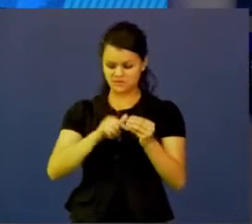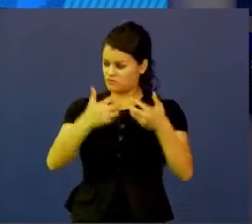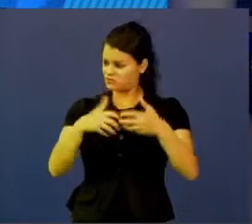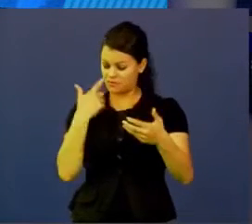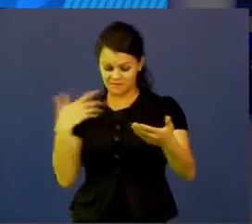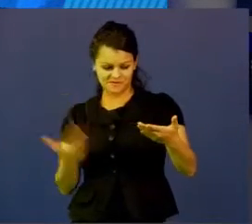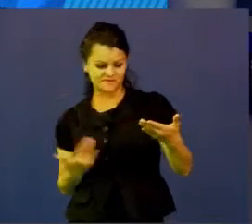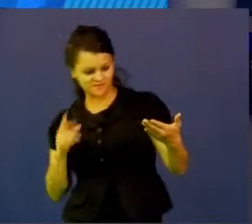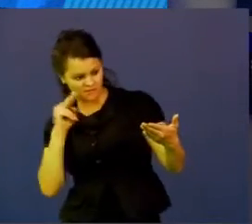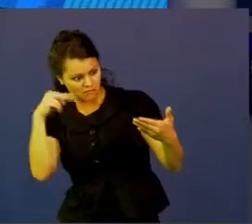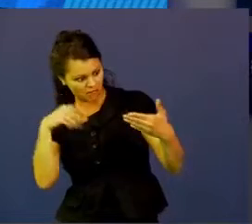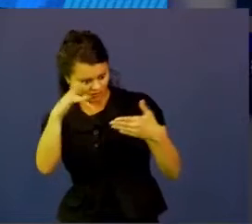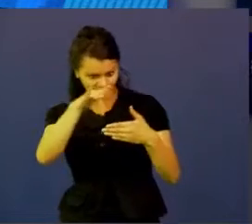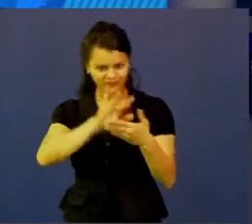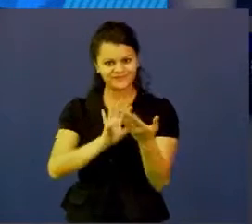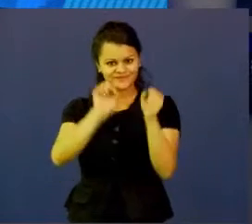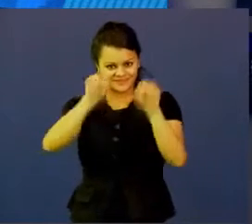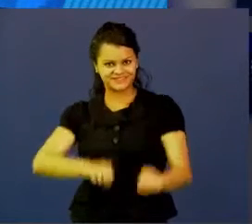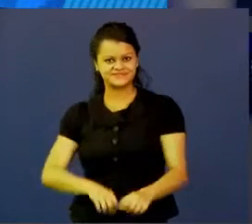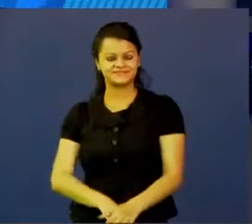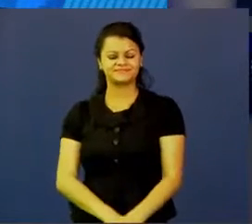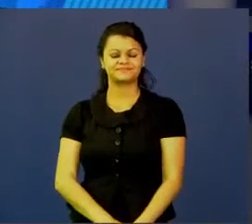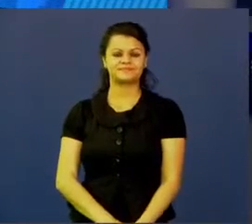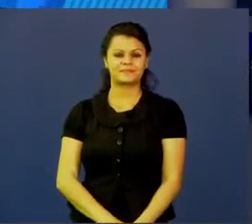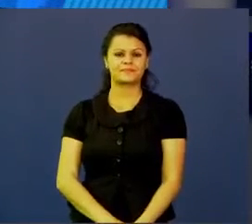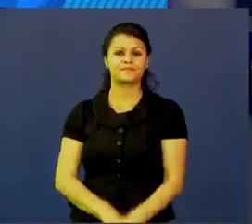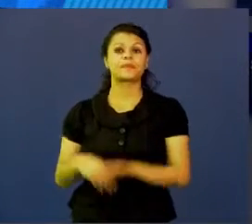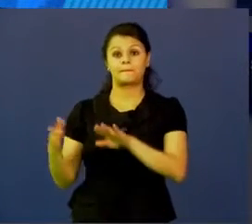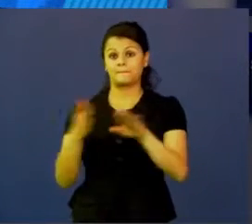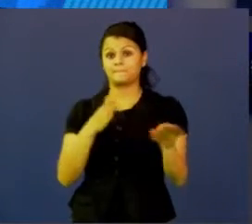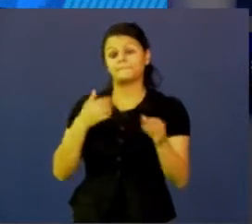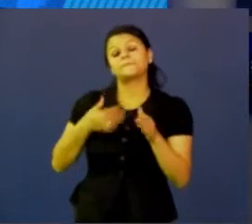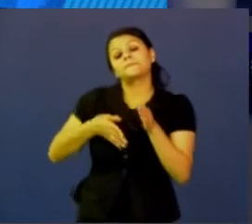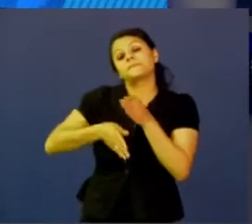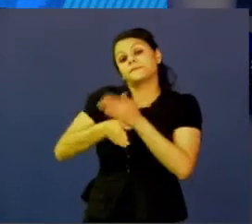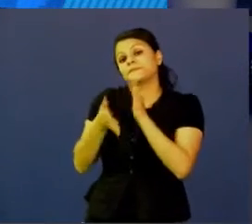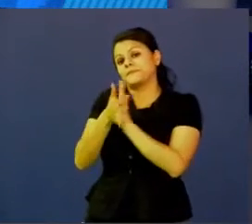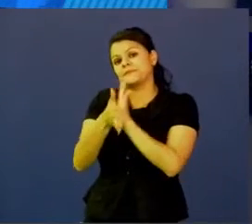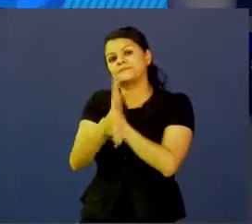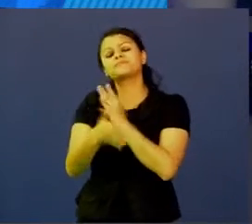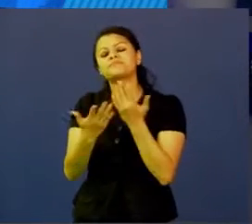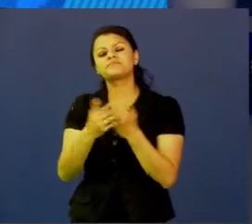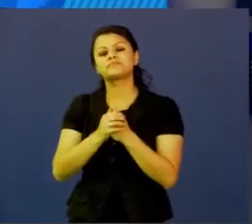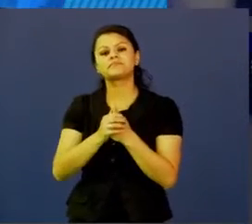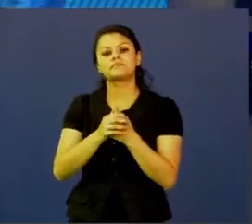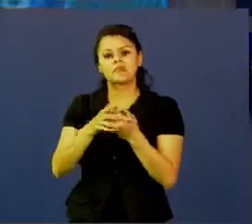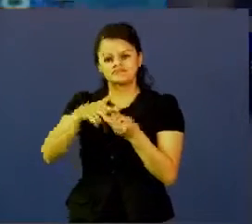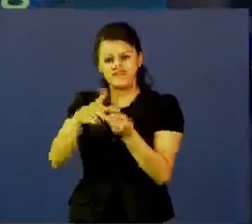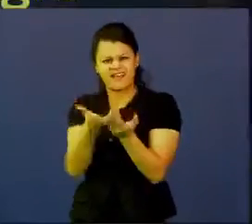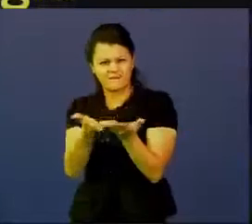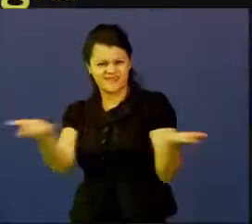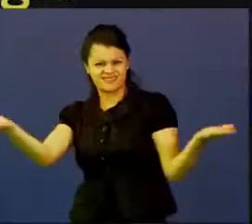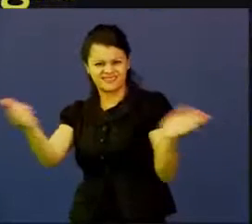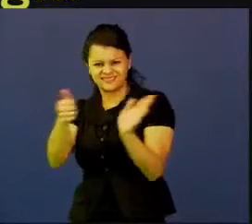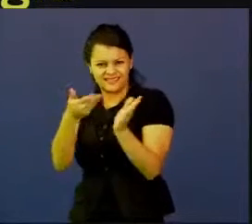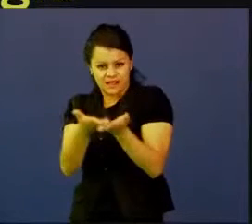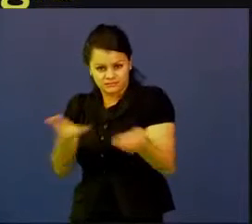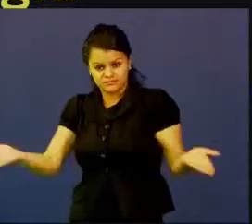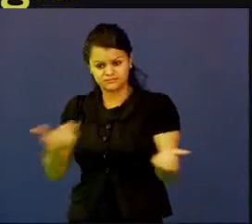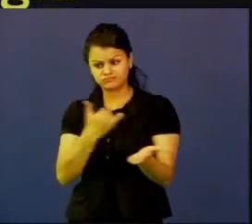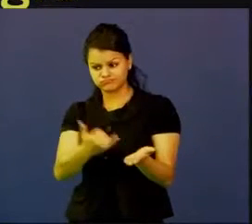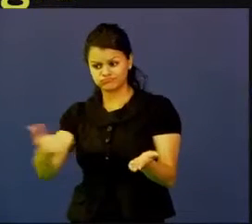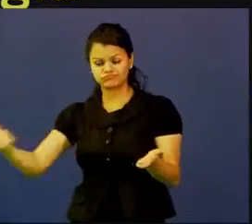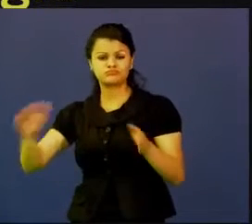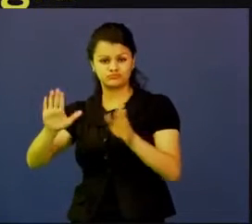Tenemos esta, lo que les voy a contar a continuación, que ya son herramientas y acciones concretas de la metodología, ustedes las pueden